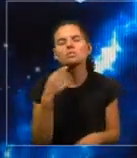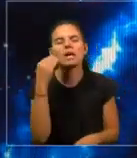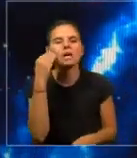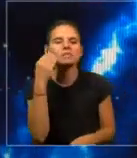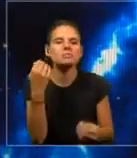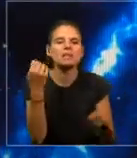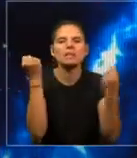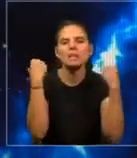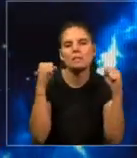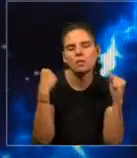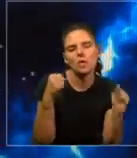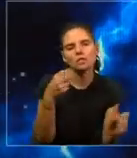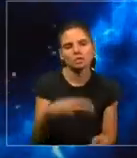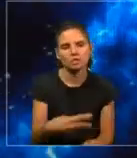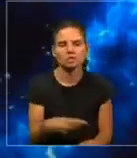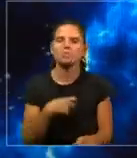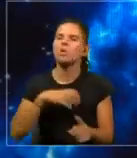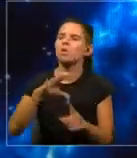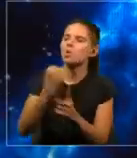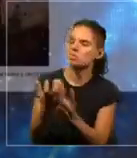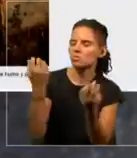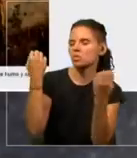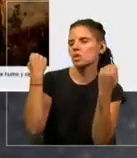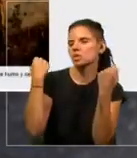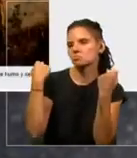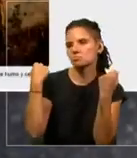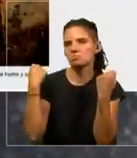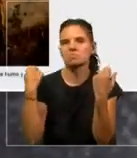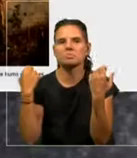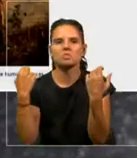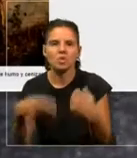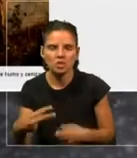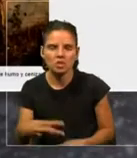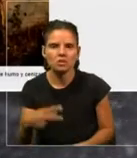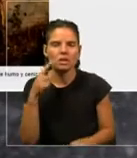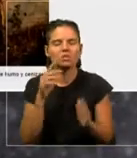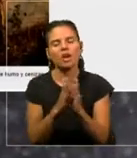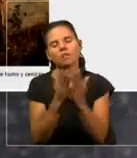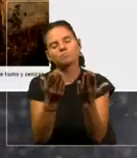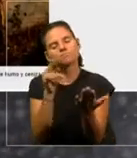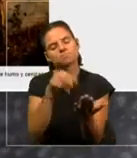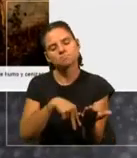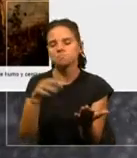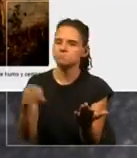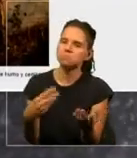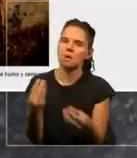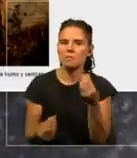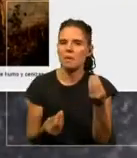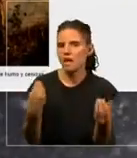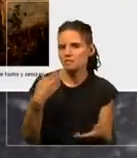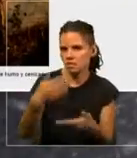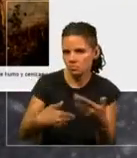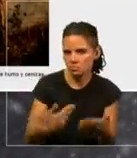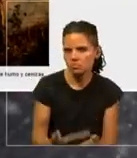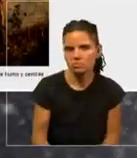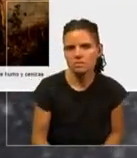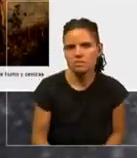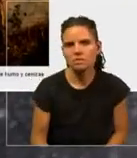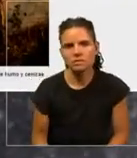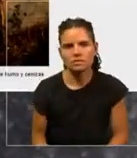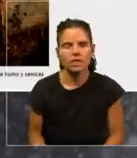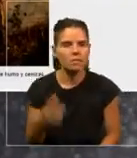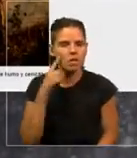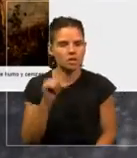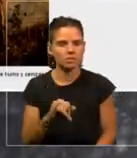Las noticias culturales, prácticamente vamos pasando el diario y vemos qué es lo que ocurre. Ahora tal vez estemos un poco más